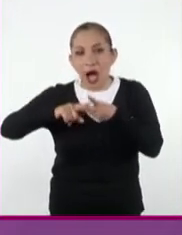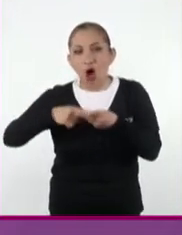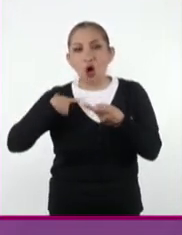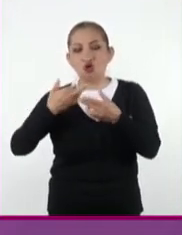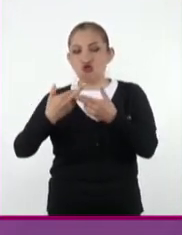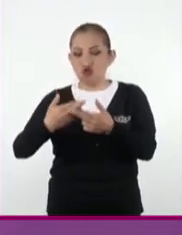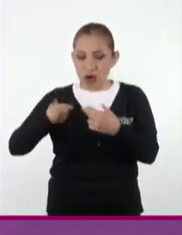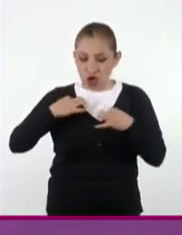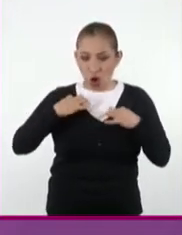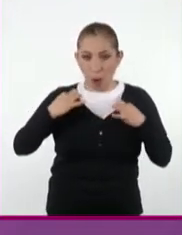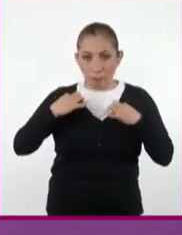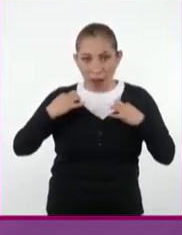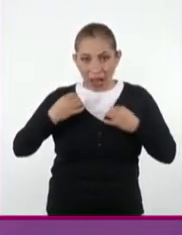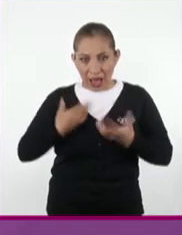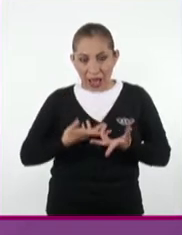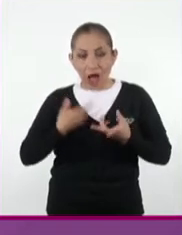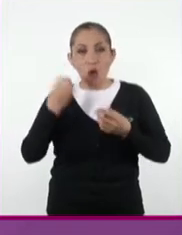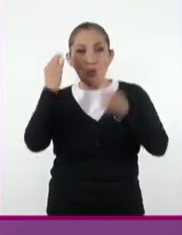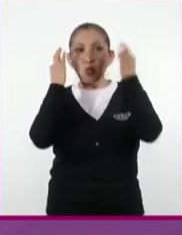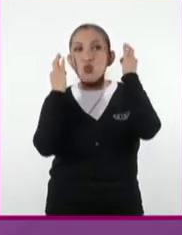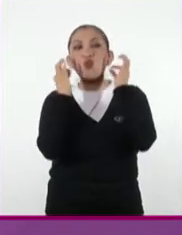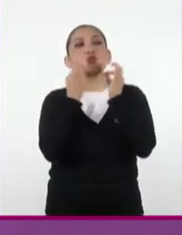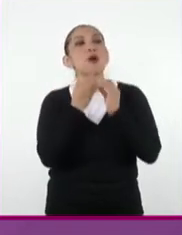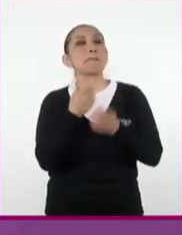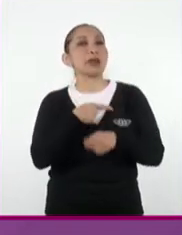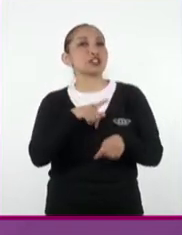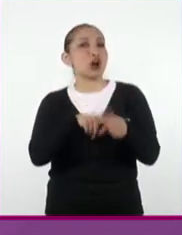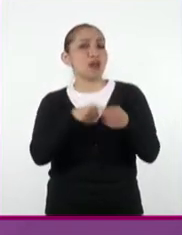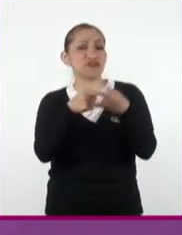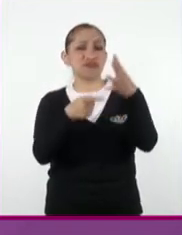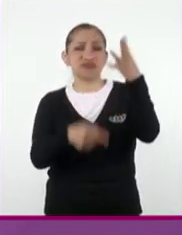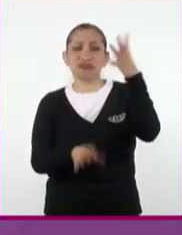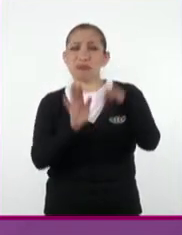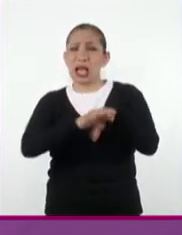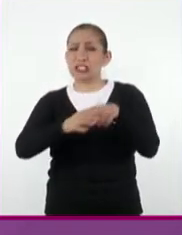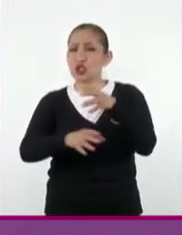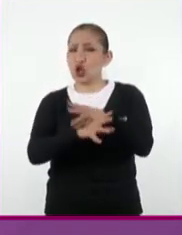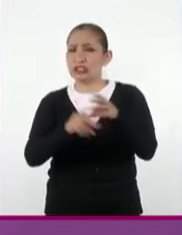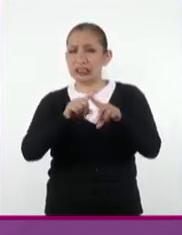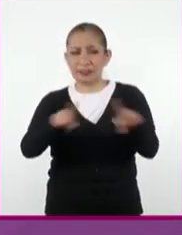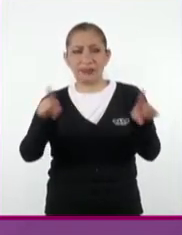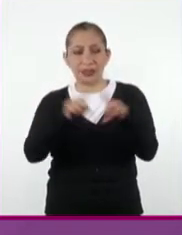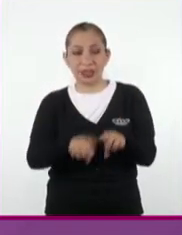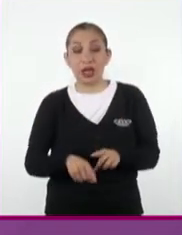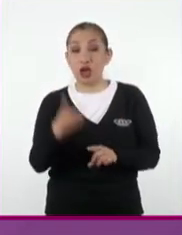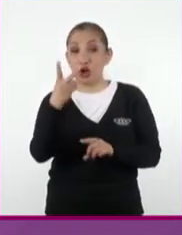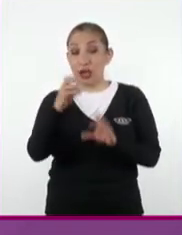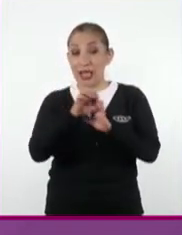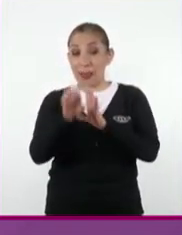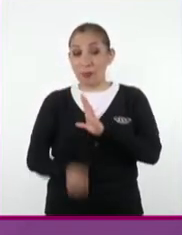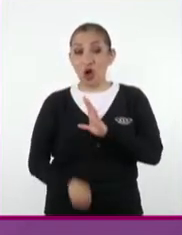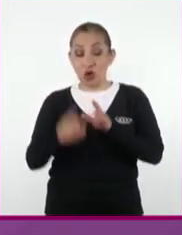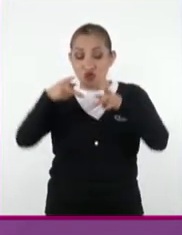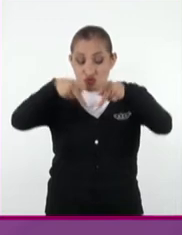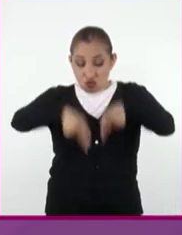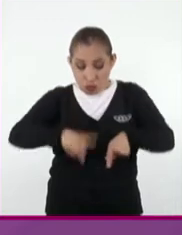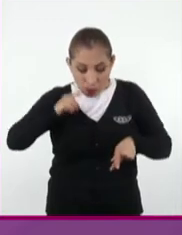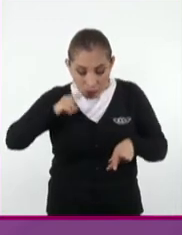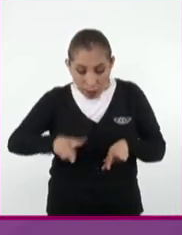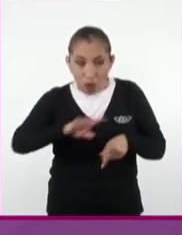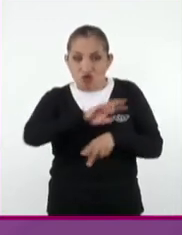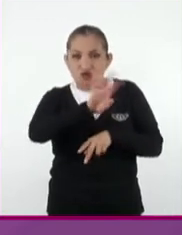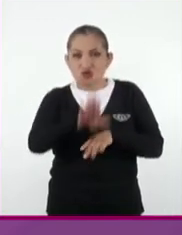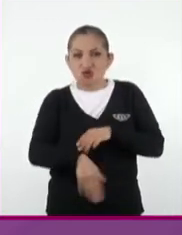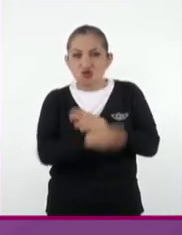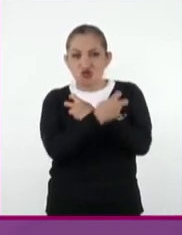vestigios de vestuarios, adornos personales, entre muchos más. Otros ejemplos son tumbas con restos